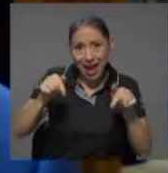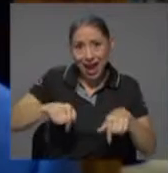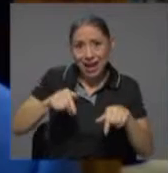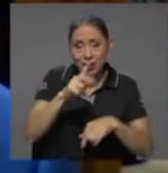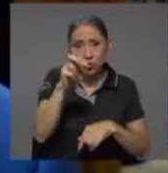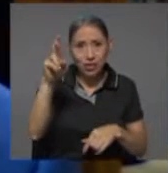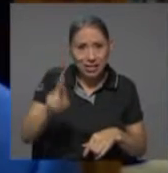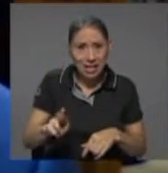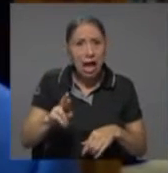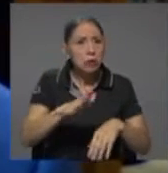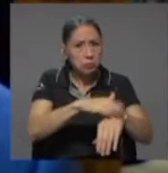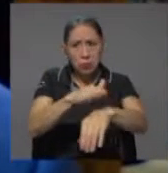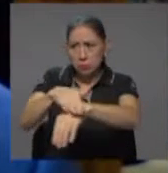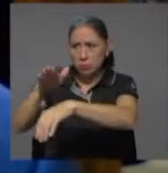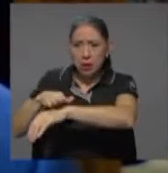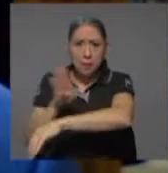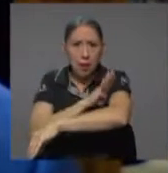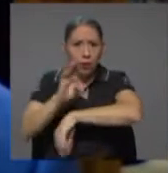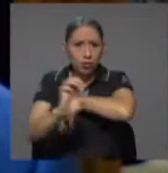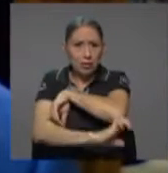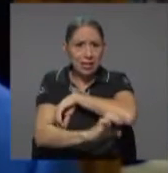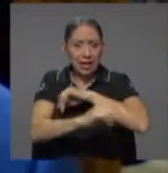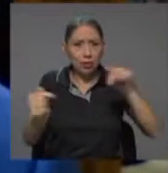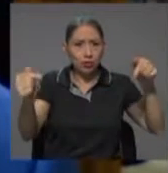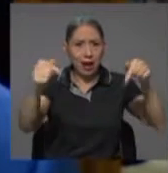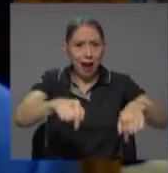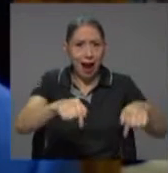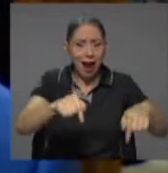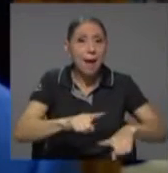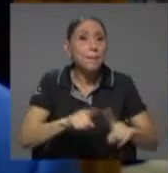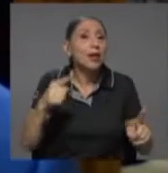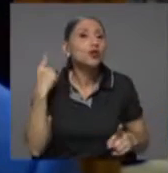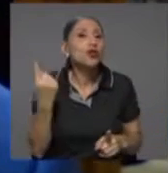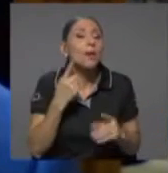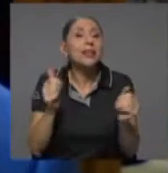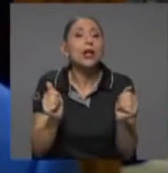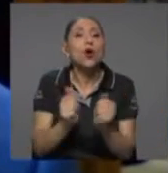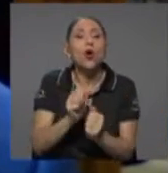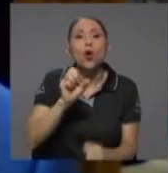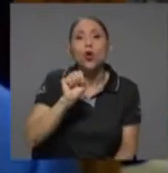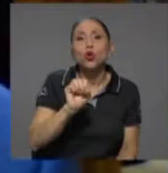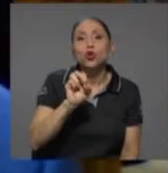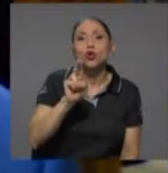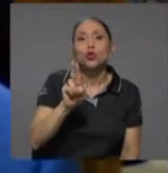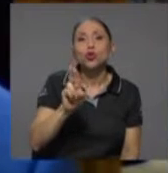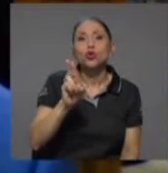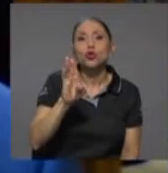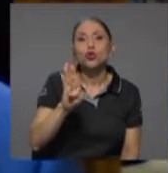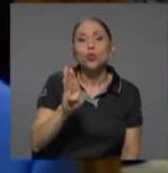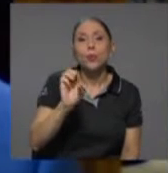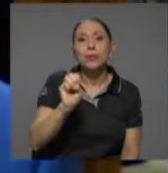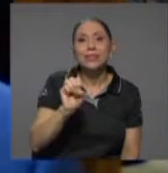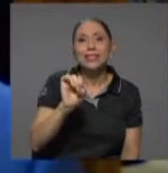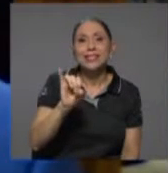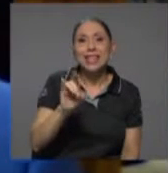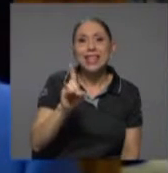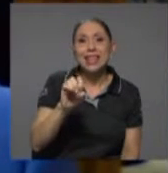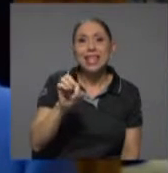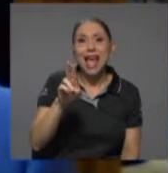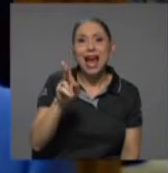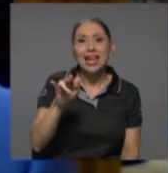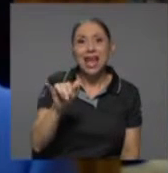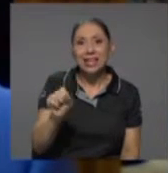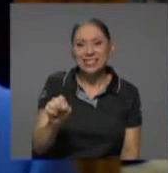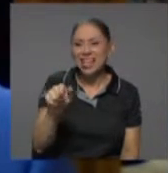permitía la operación de bancos extranjeros, pero únicamente por la vía de subsidiarias. Una subsidiaria es una sociedad anónima, o una sociedad